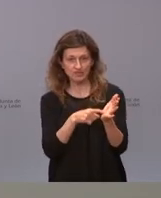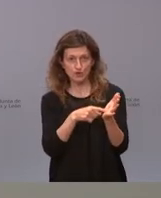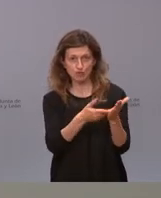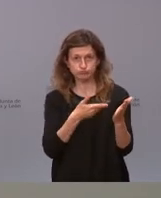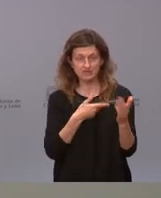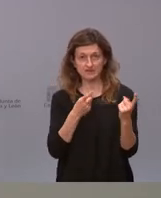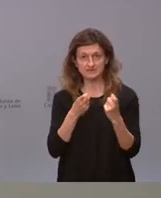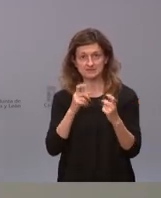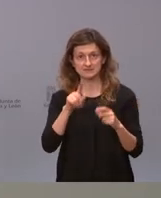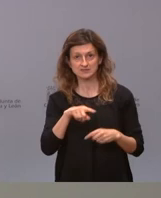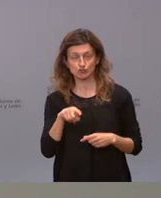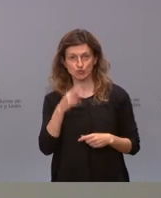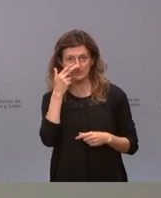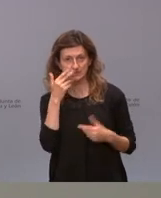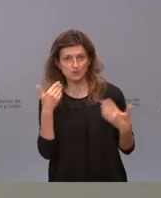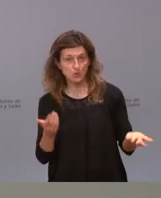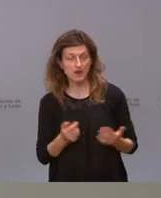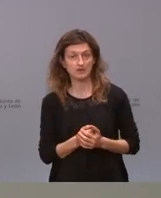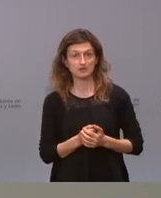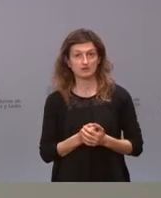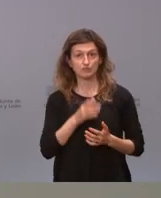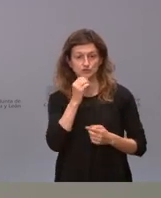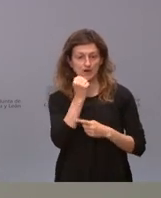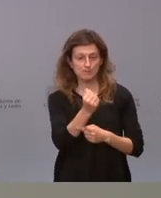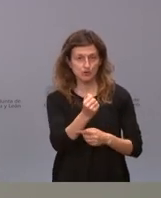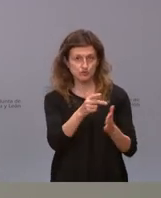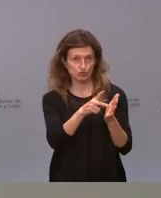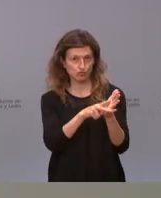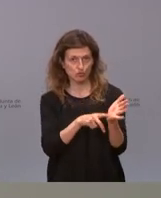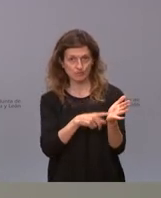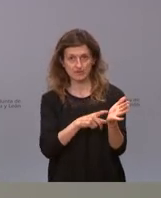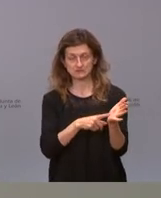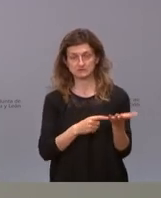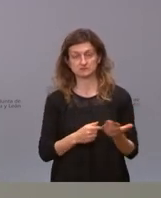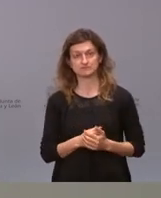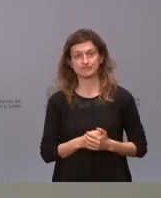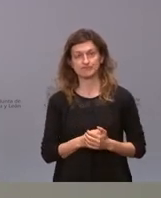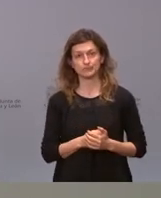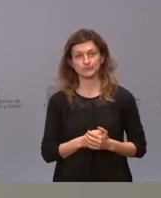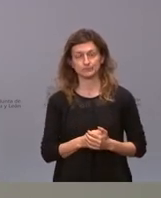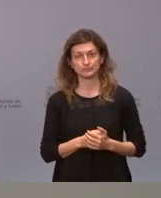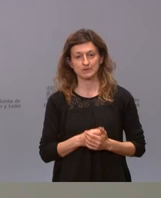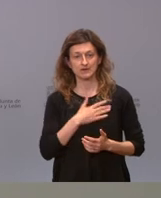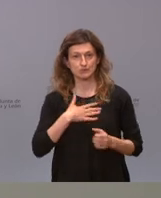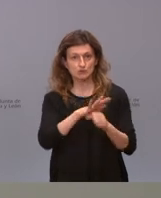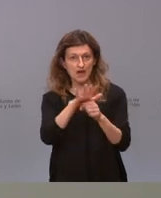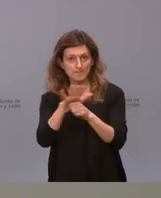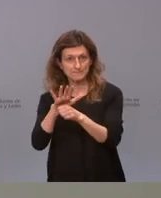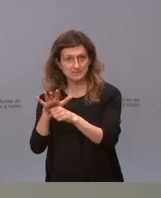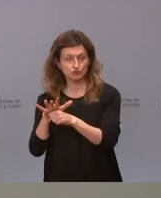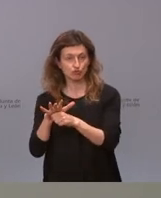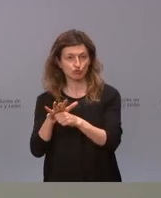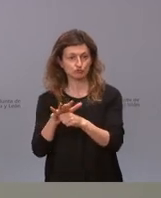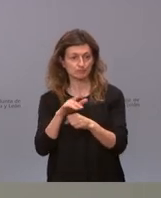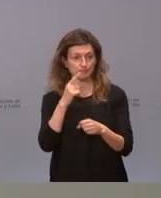los intereses en juego y por tanto todas las decisiones que apoyan en las normas pues se entiende que se apoyan en aquellos ámbitos de